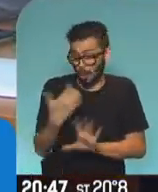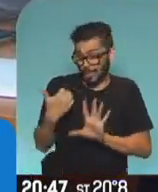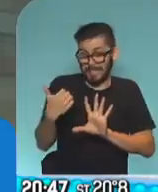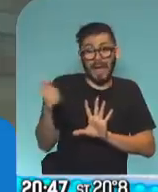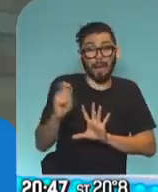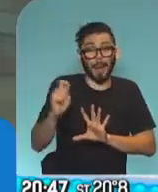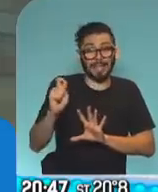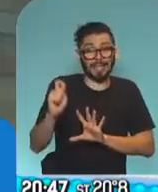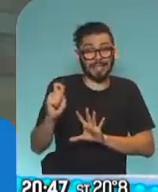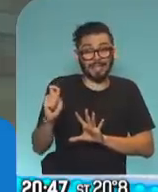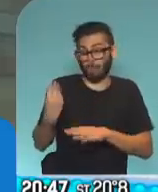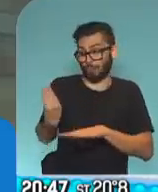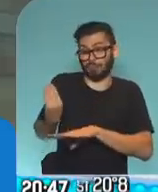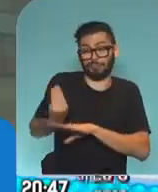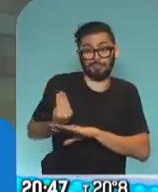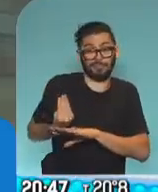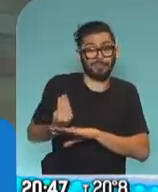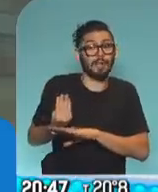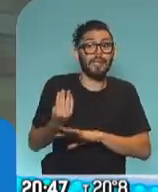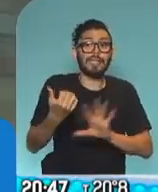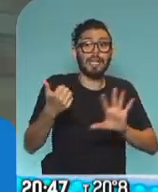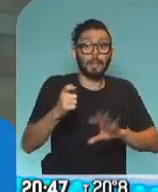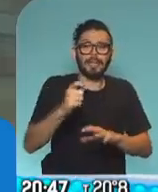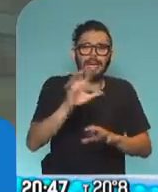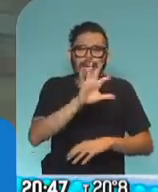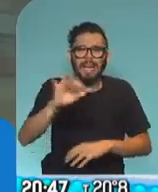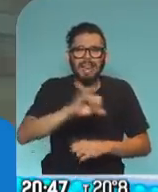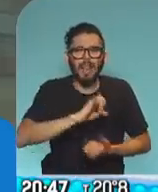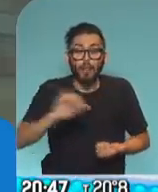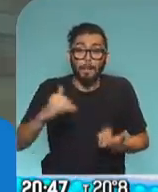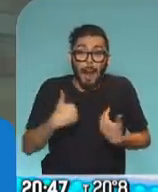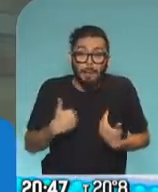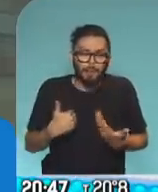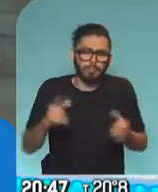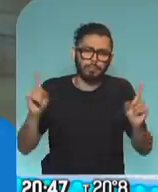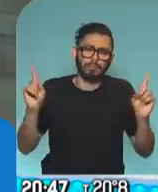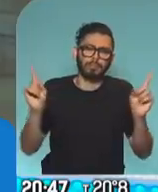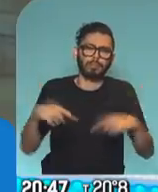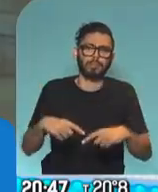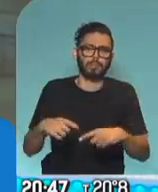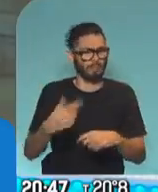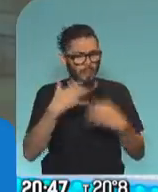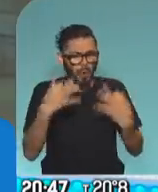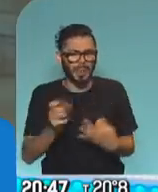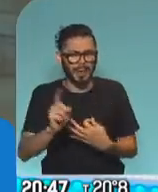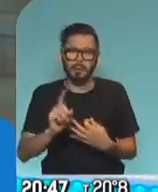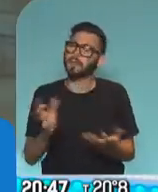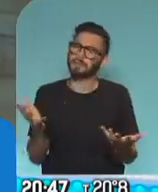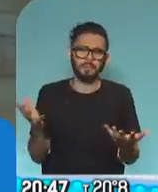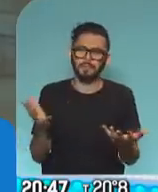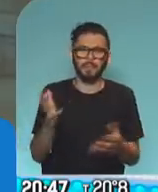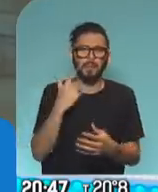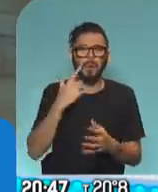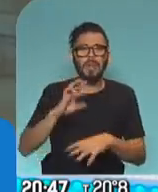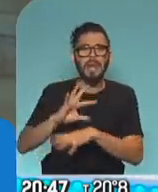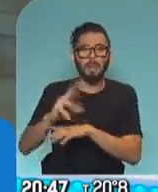asumimos la gestión. Para mí es muy bien que esto ocurra porque hay una trampa que ni siquiera, digamos, hasta es